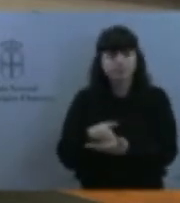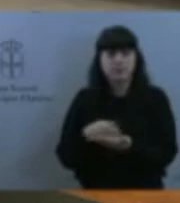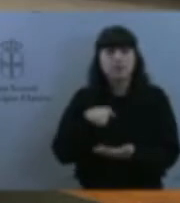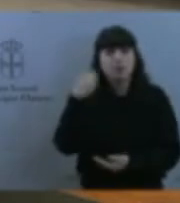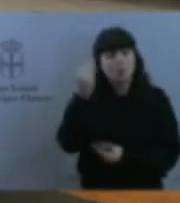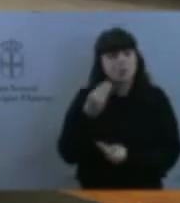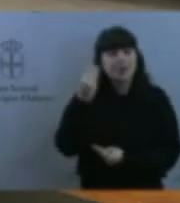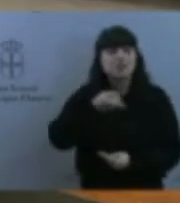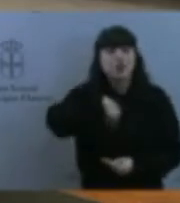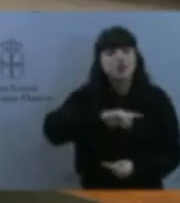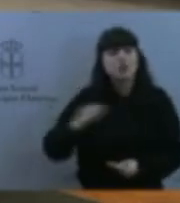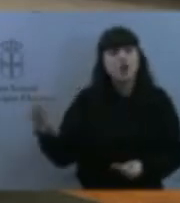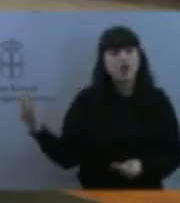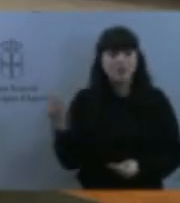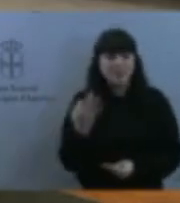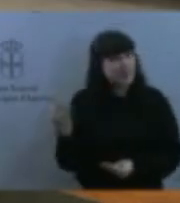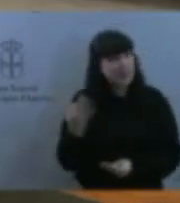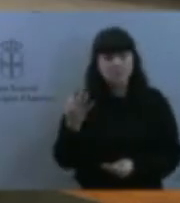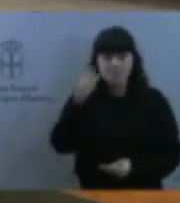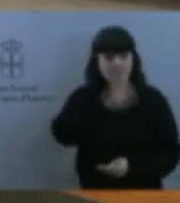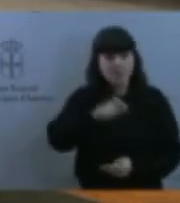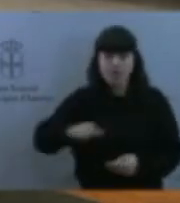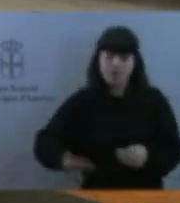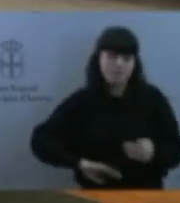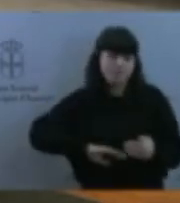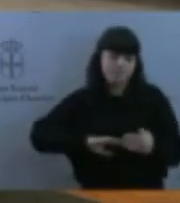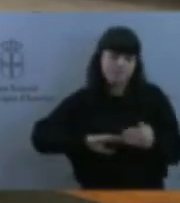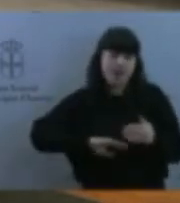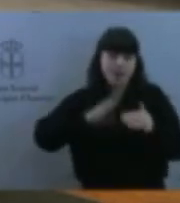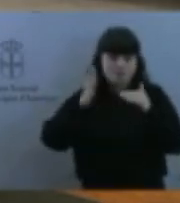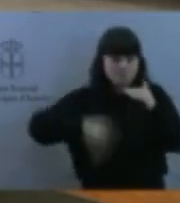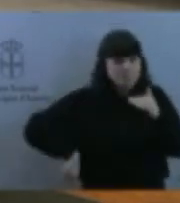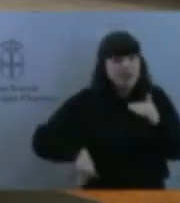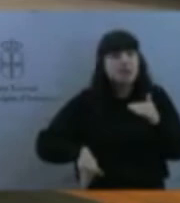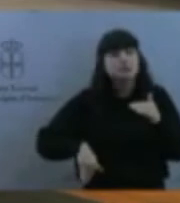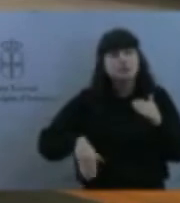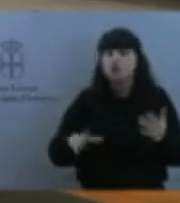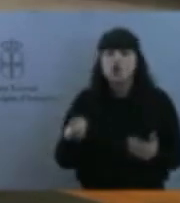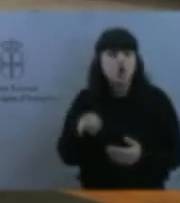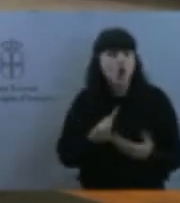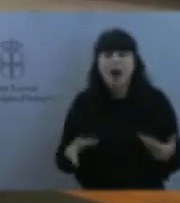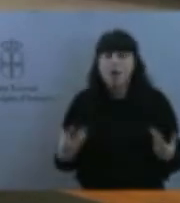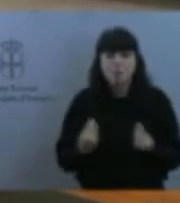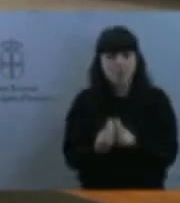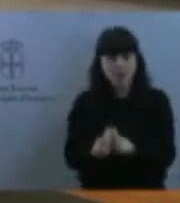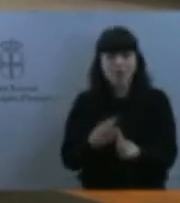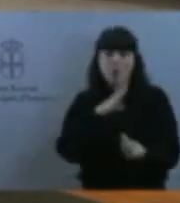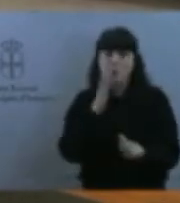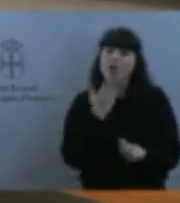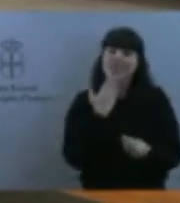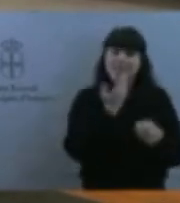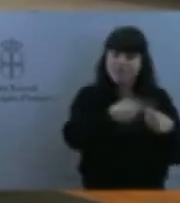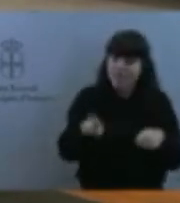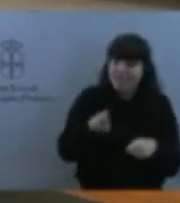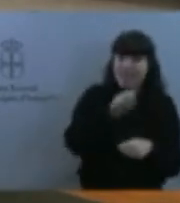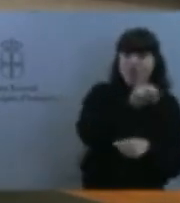menores no acompañados, también por franjas de edad. No es lo mismo tener 12 años que tener 16, que tener 17,